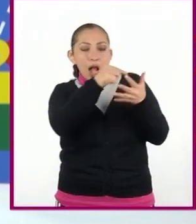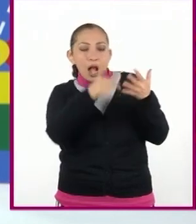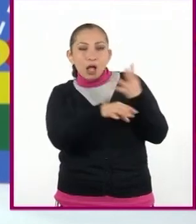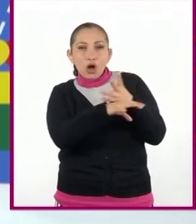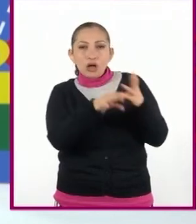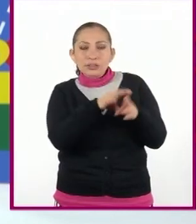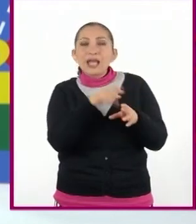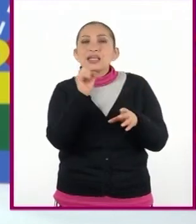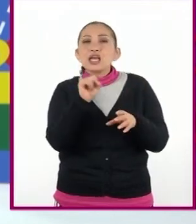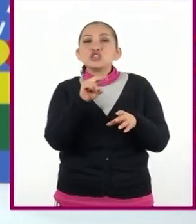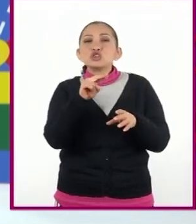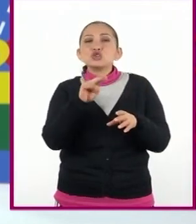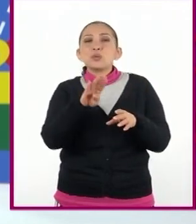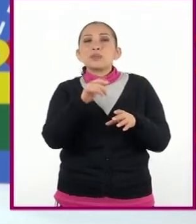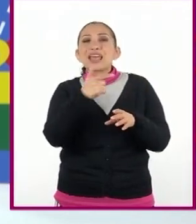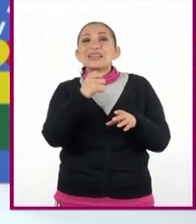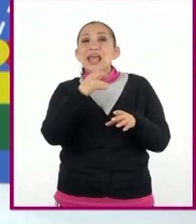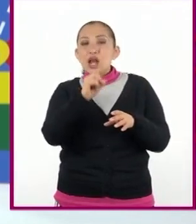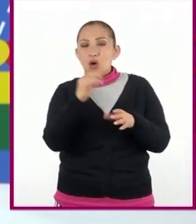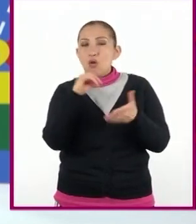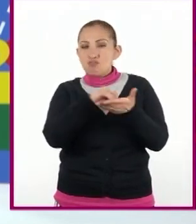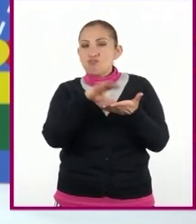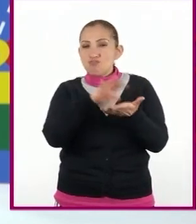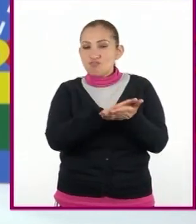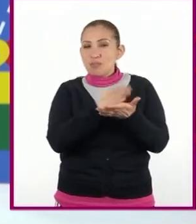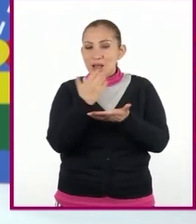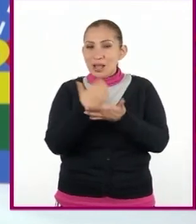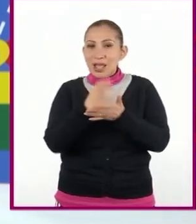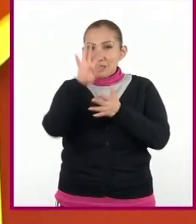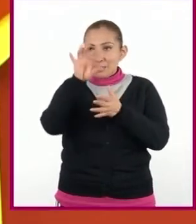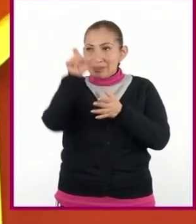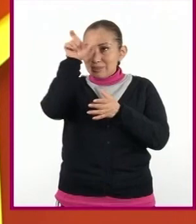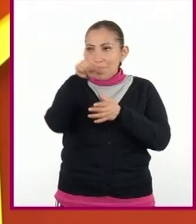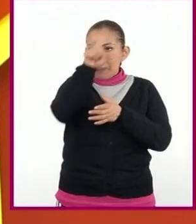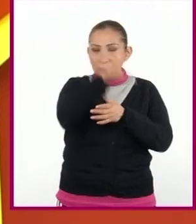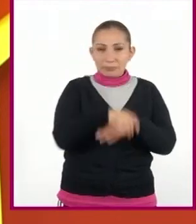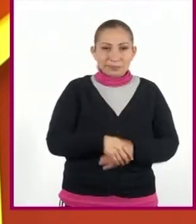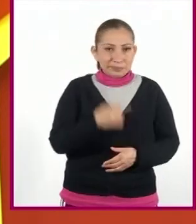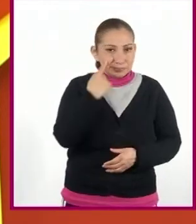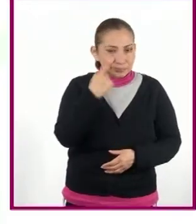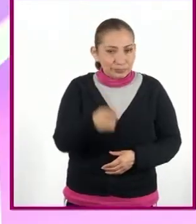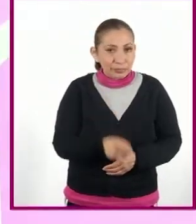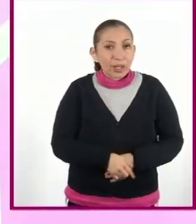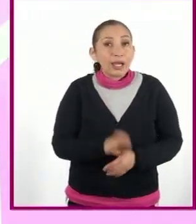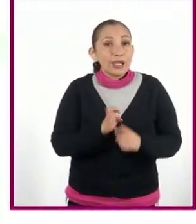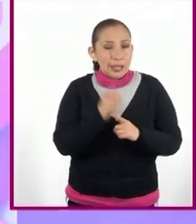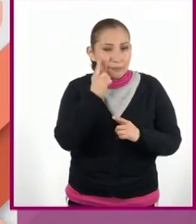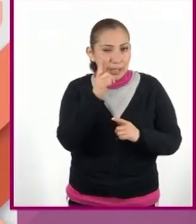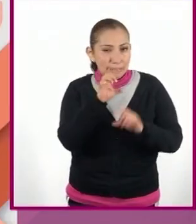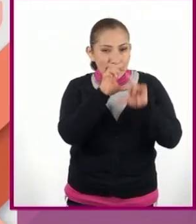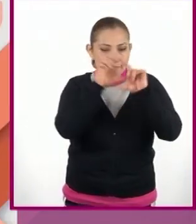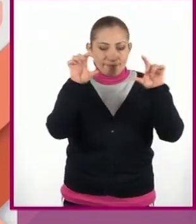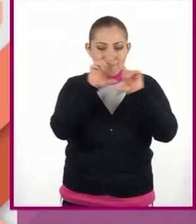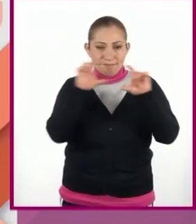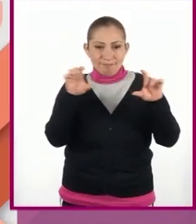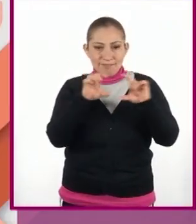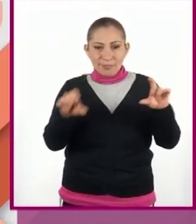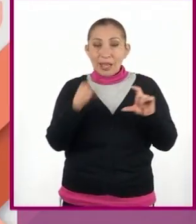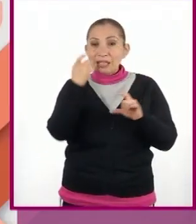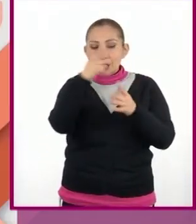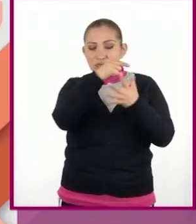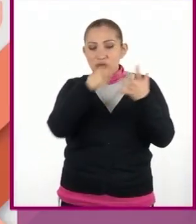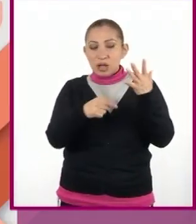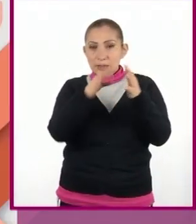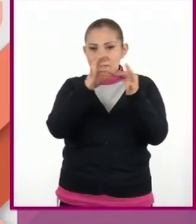y a qué subgénero pertenece. Y lo anotaremos en nuestra tabla. Así quedaría nuestra tabla con los